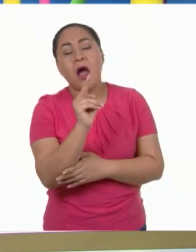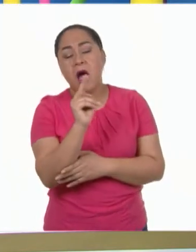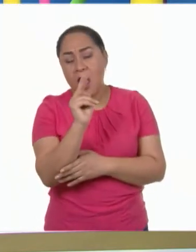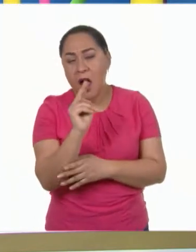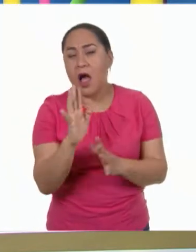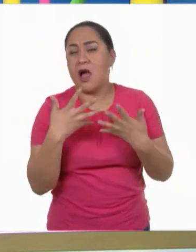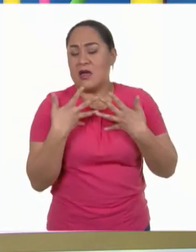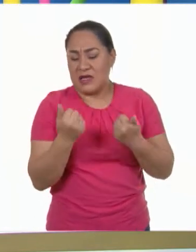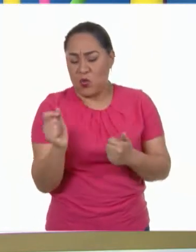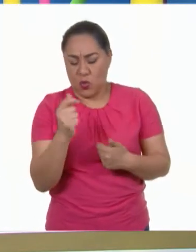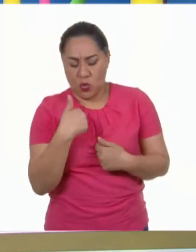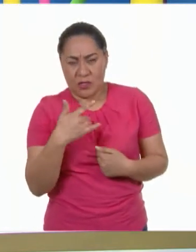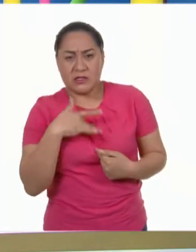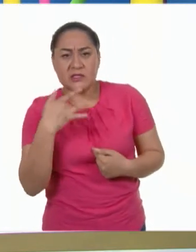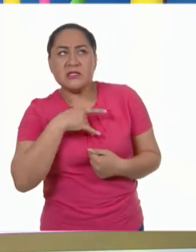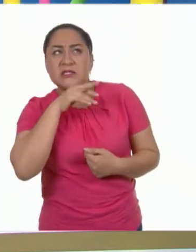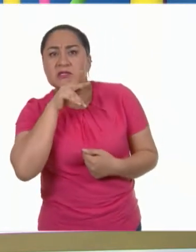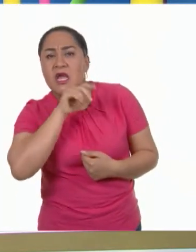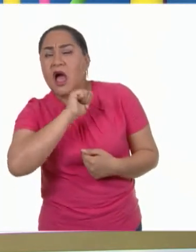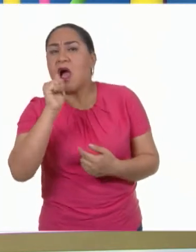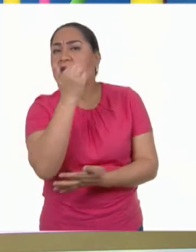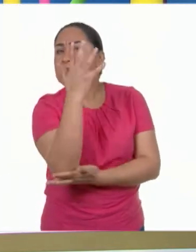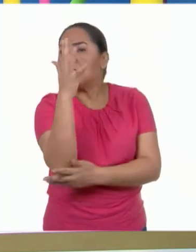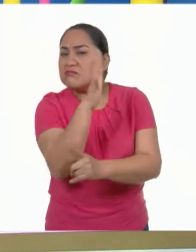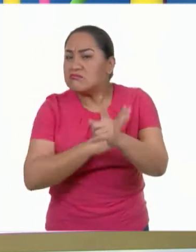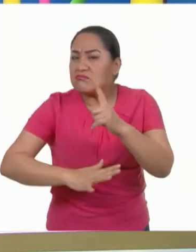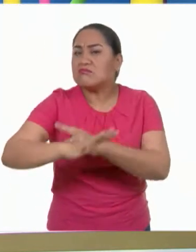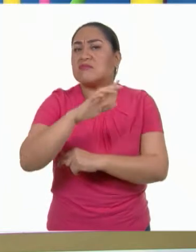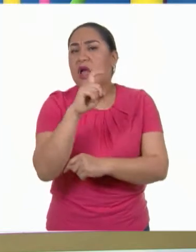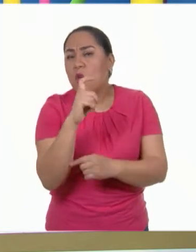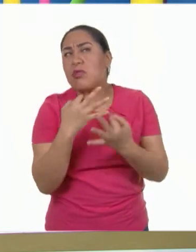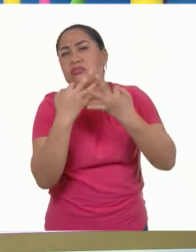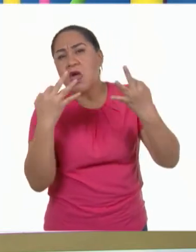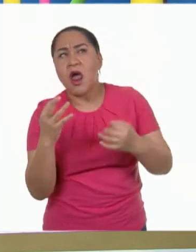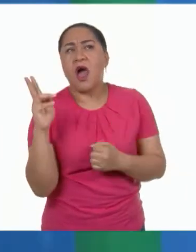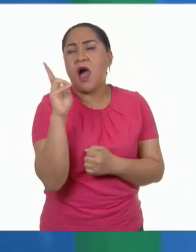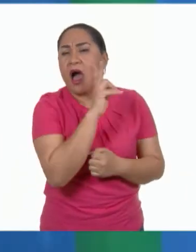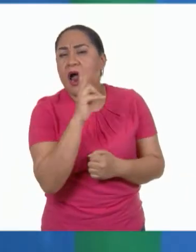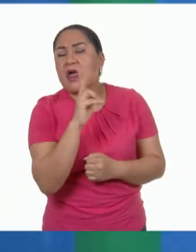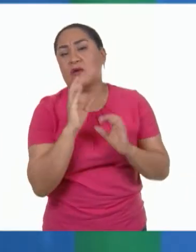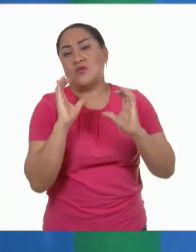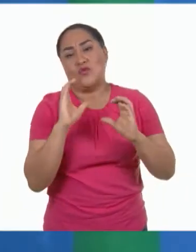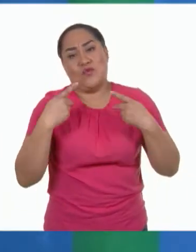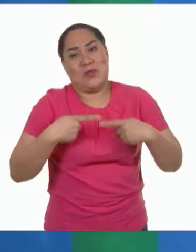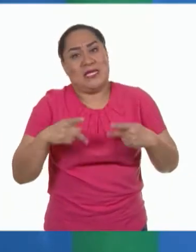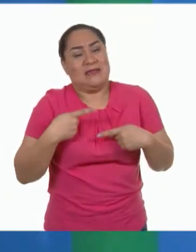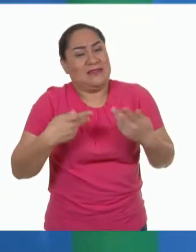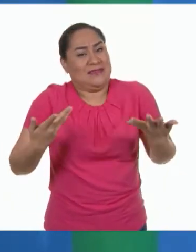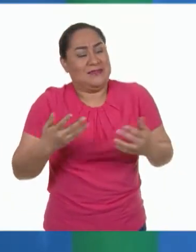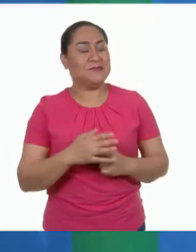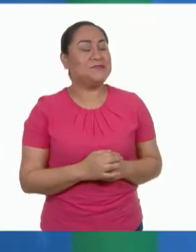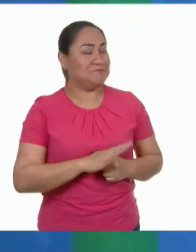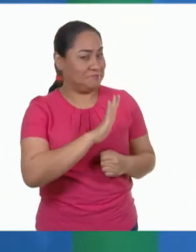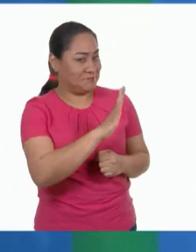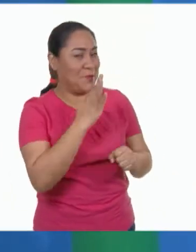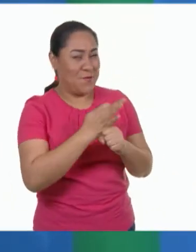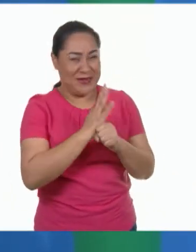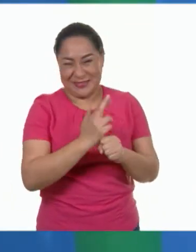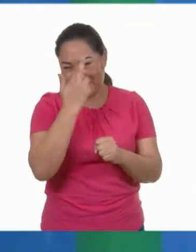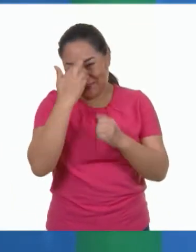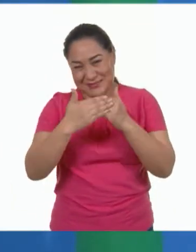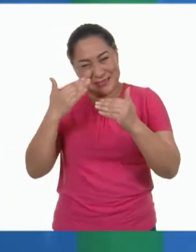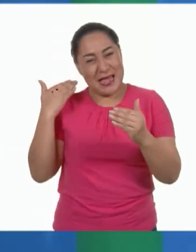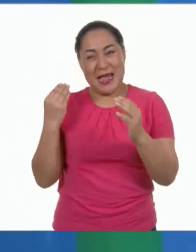preocupación que sentimos por el medio ambiente y por nuestra calidad de vida, claro. Para comenzar María, hagamos un pequeño repaso de la clase